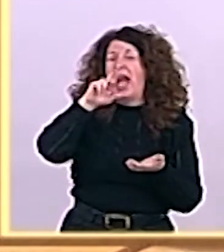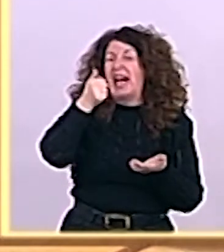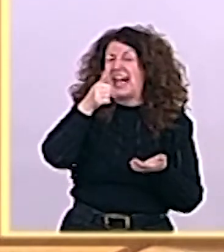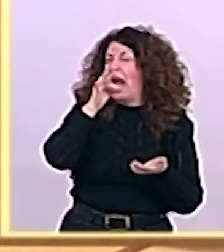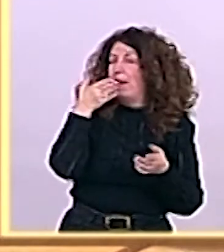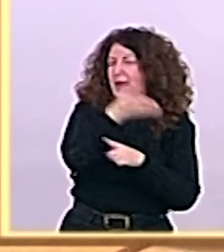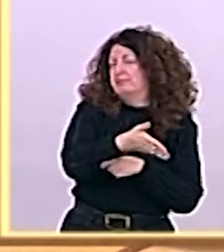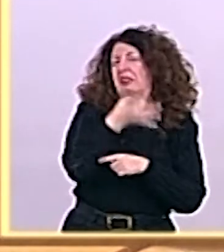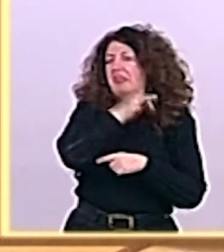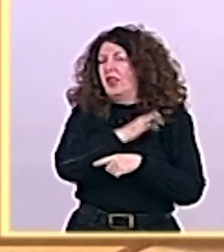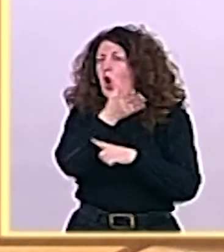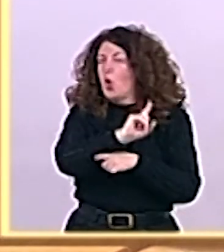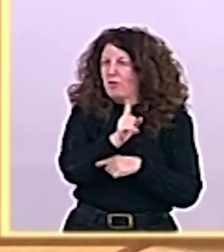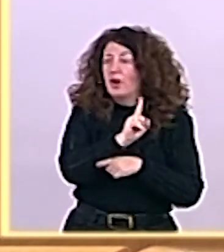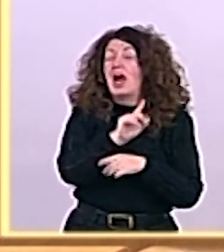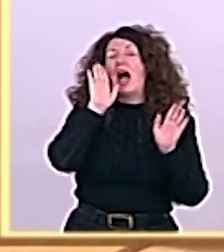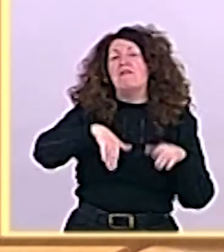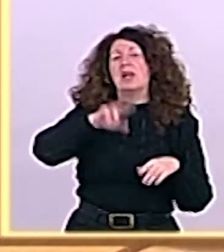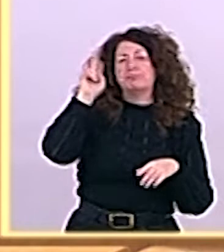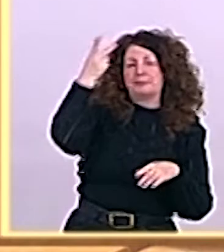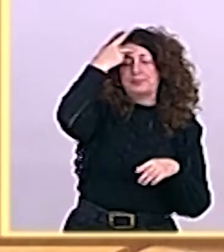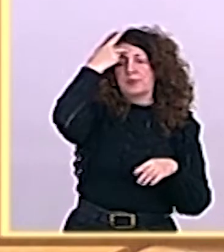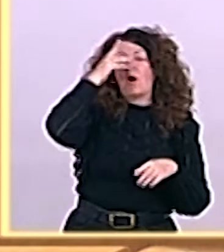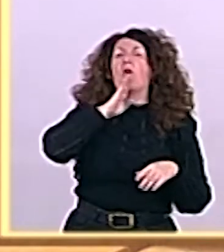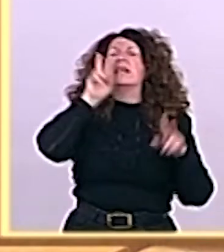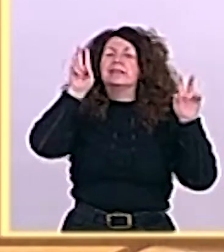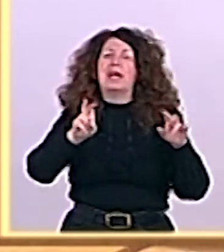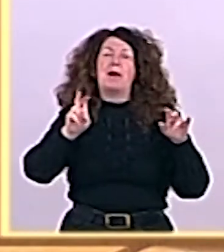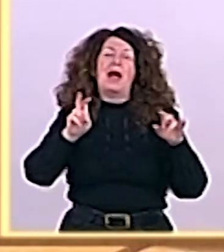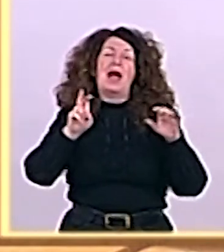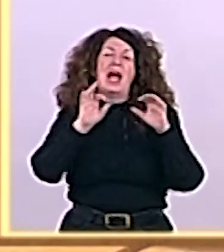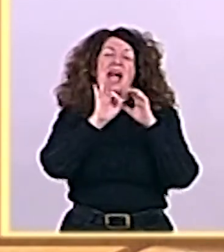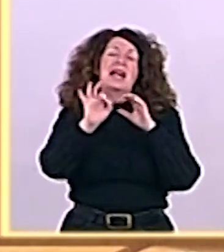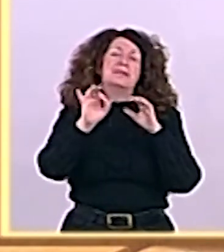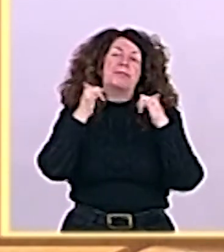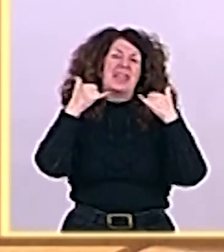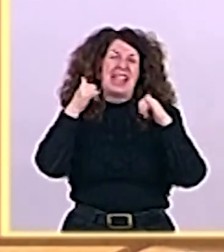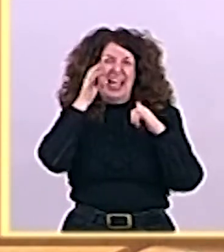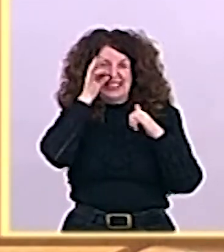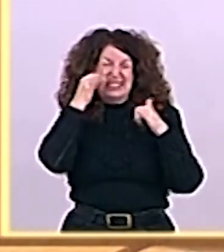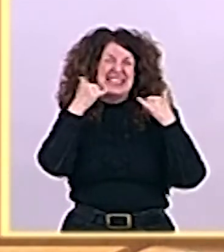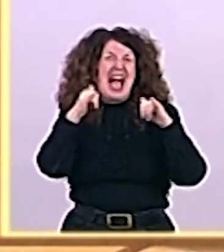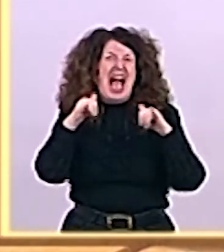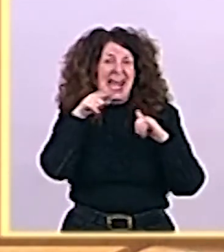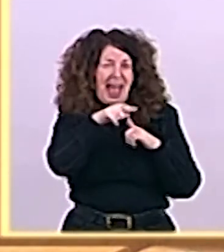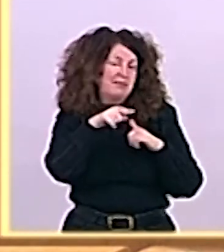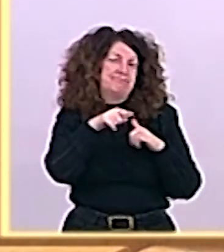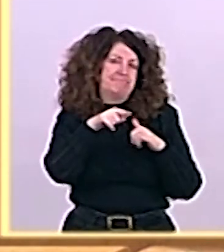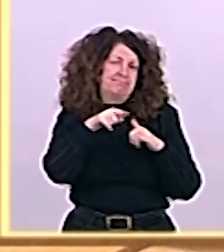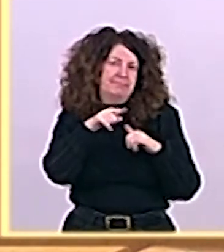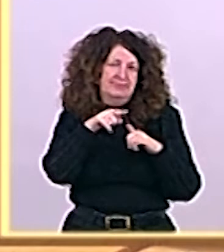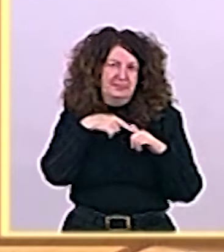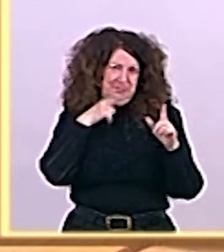Occidental que todavía no ha aclarado a los españoles. Fruto de eso ha sido incapaz de mantener el tratado de amistad con